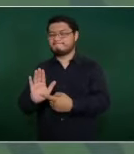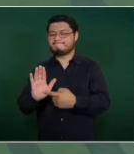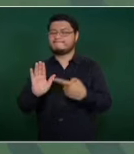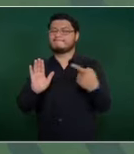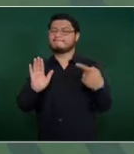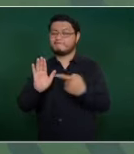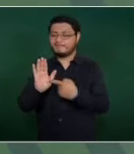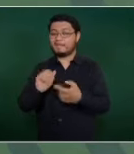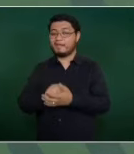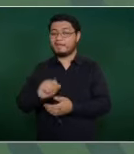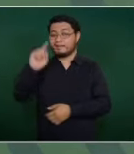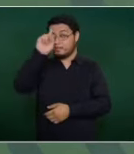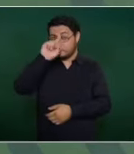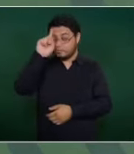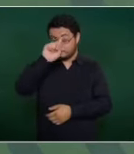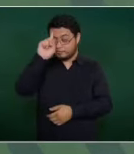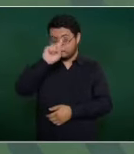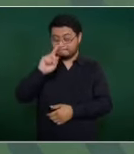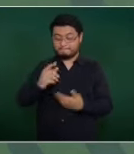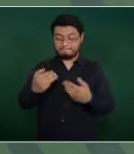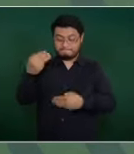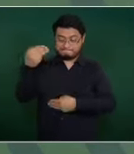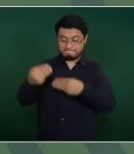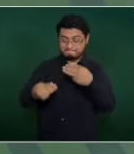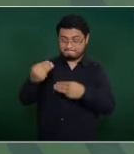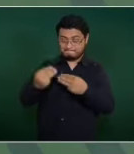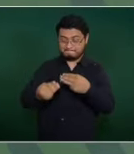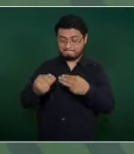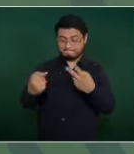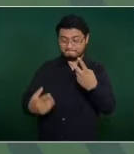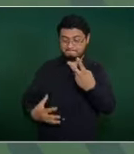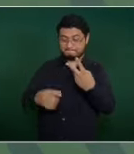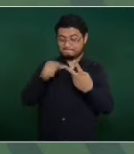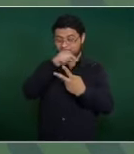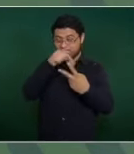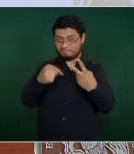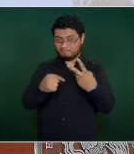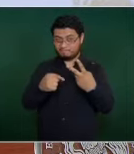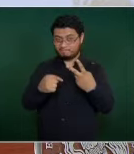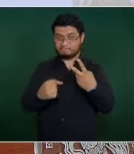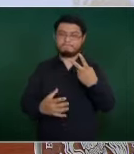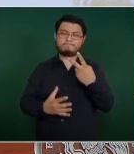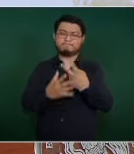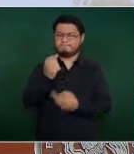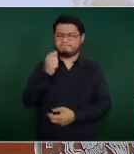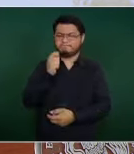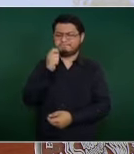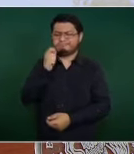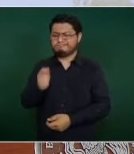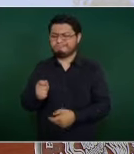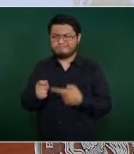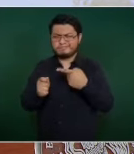magistrados no garantizan